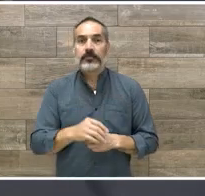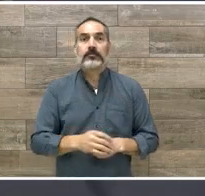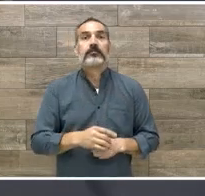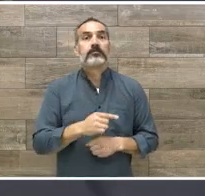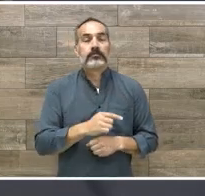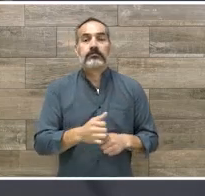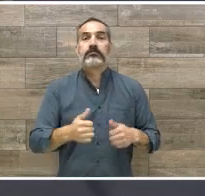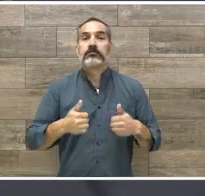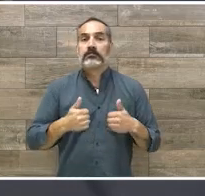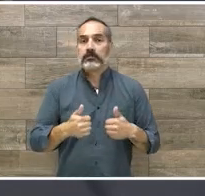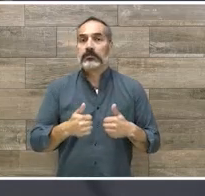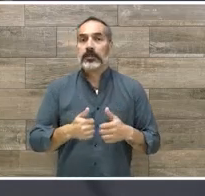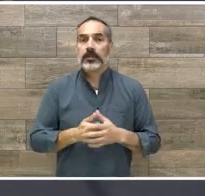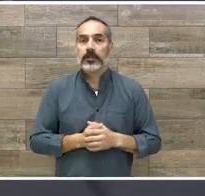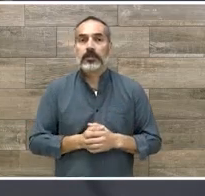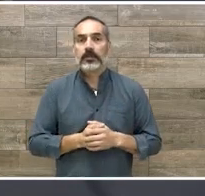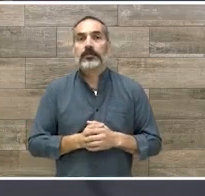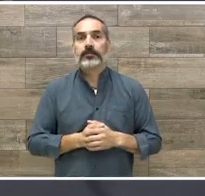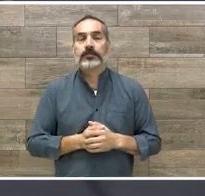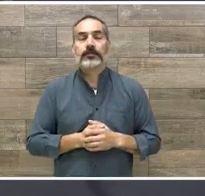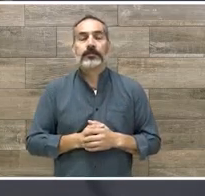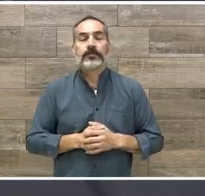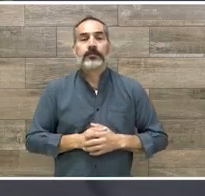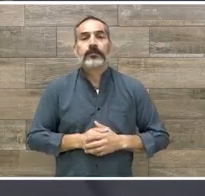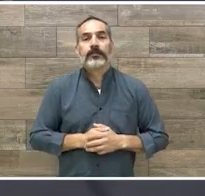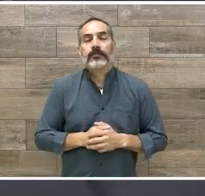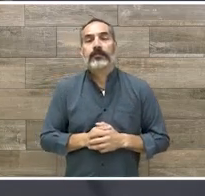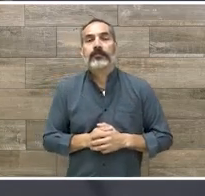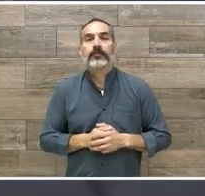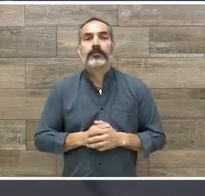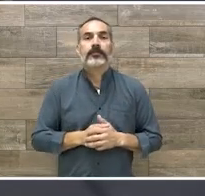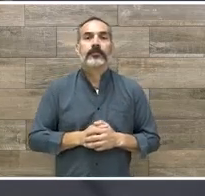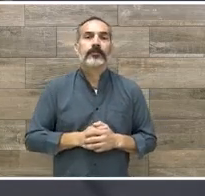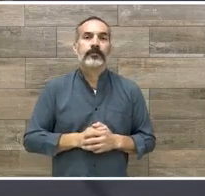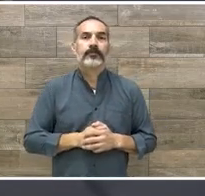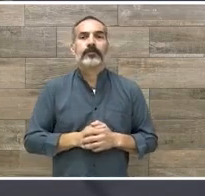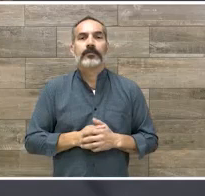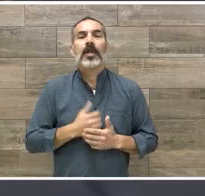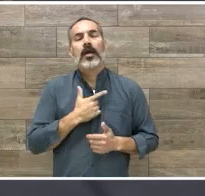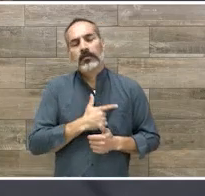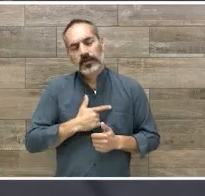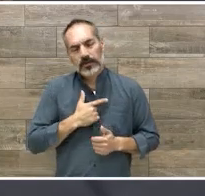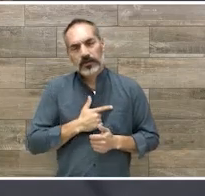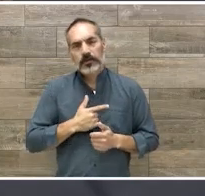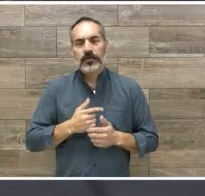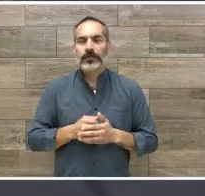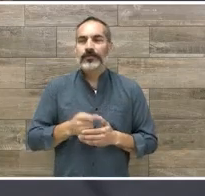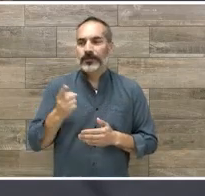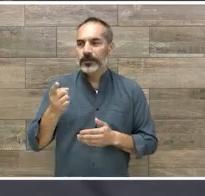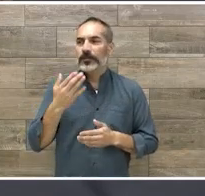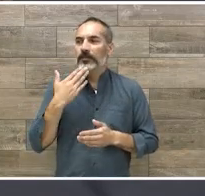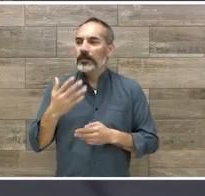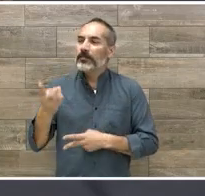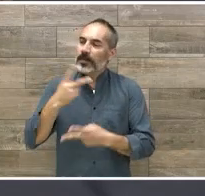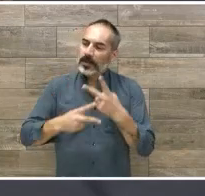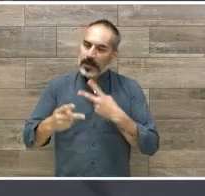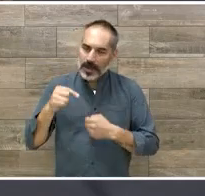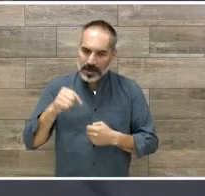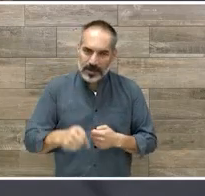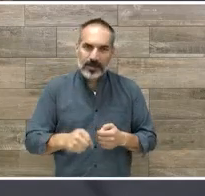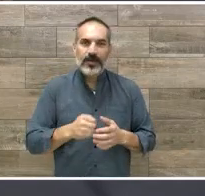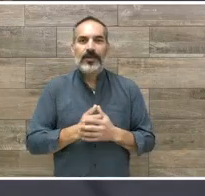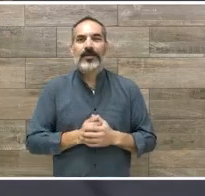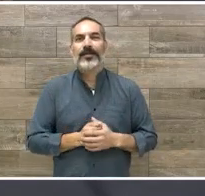revisión también de trabajos recepcionales. Y pues me da mucho gusto recibirte en este